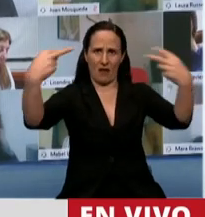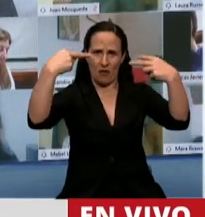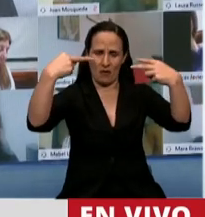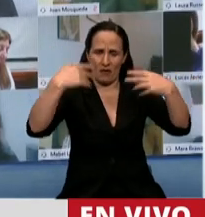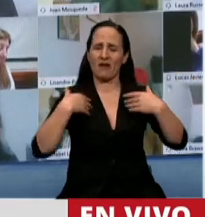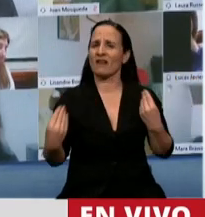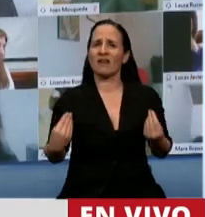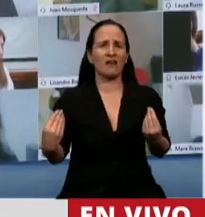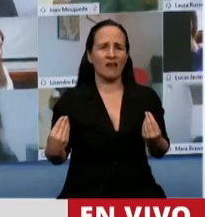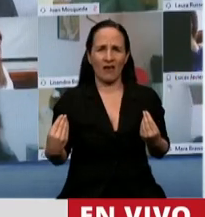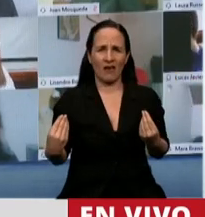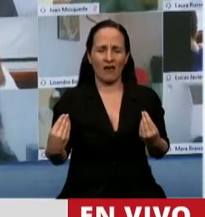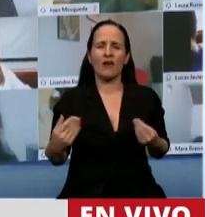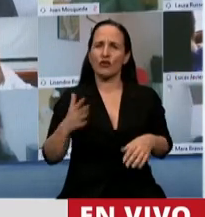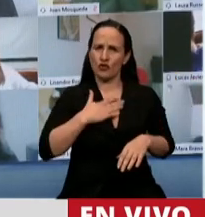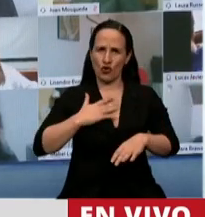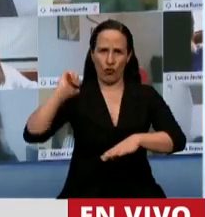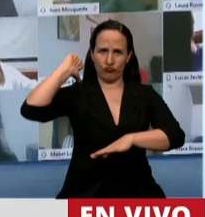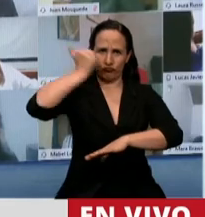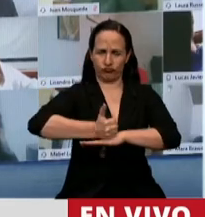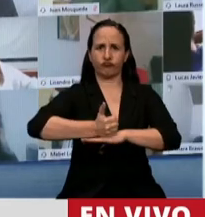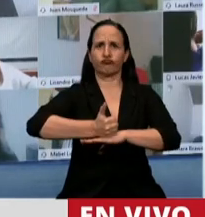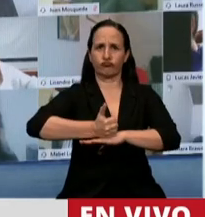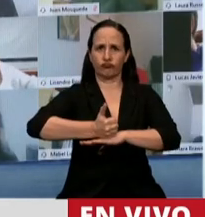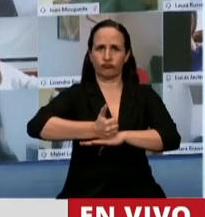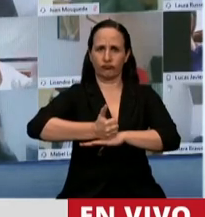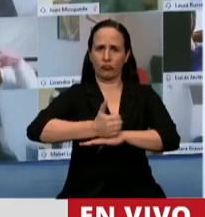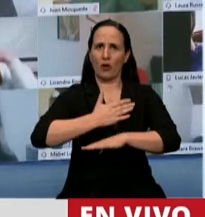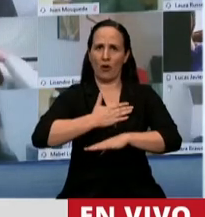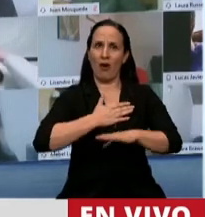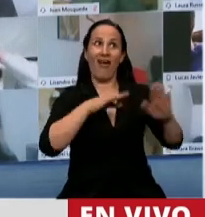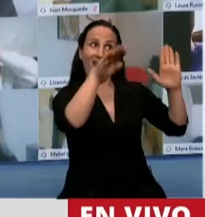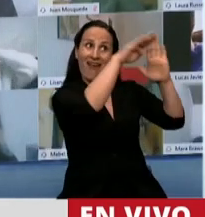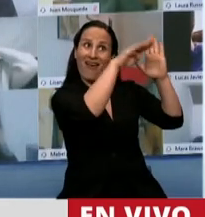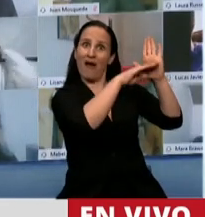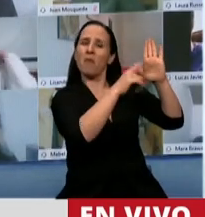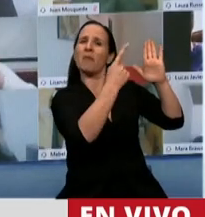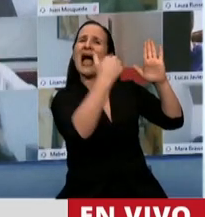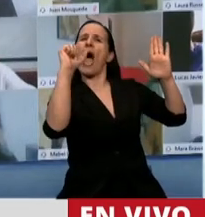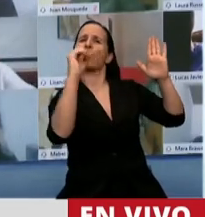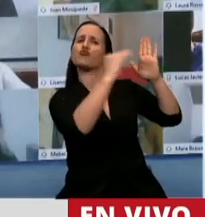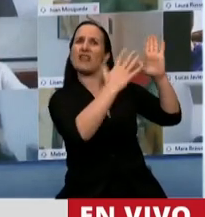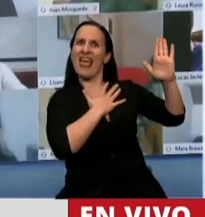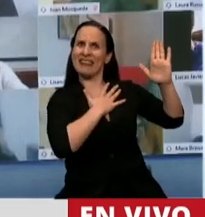Para demostrar que estoy presente a pesar de que figuro ausente.